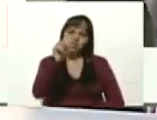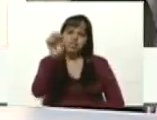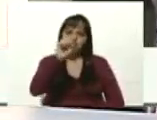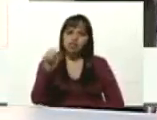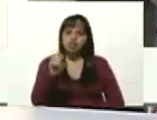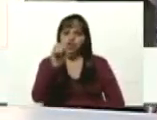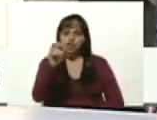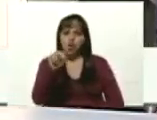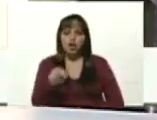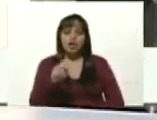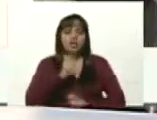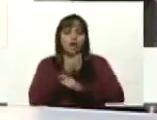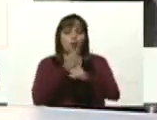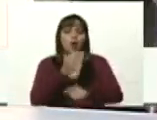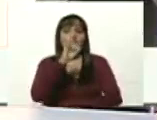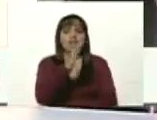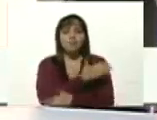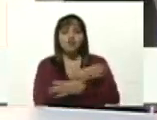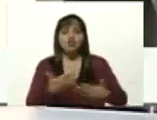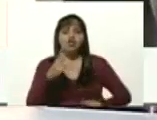232 mil